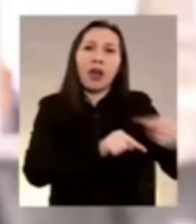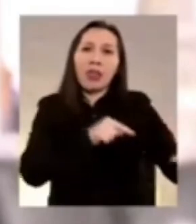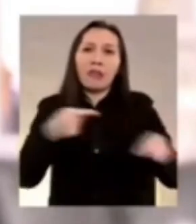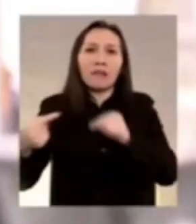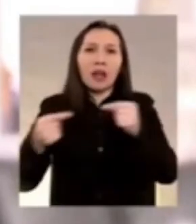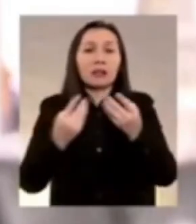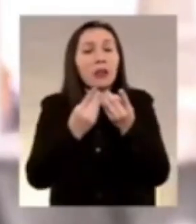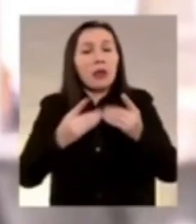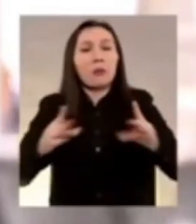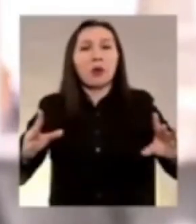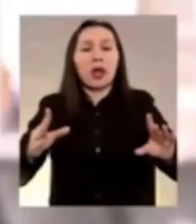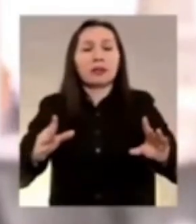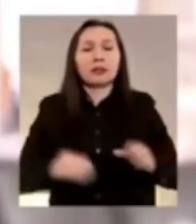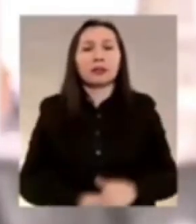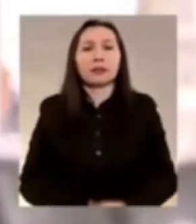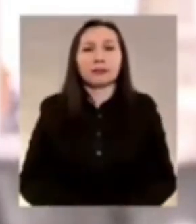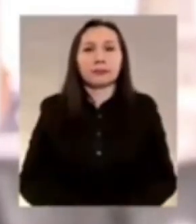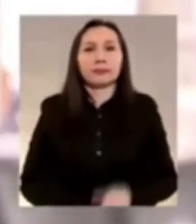democrático.